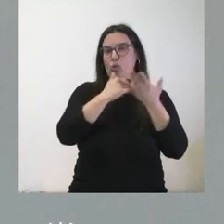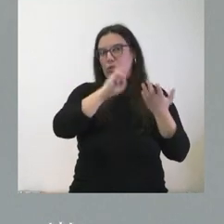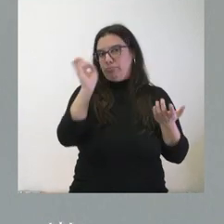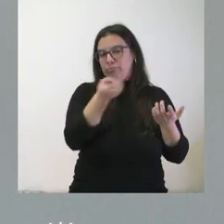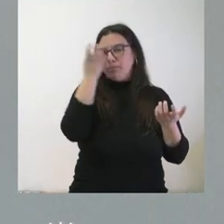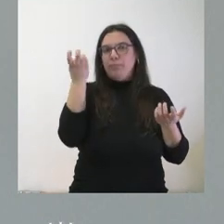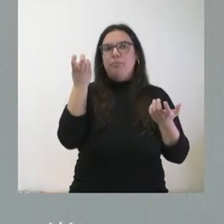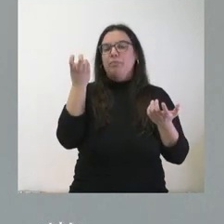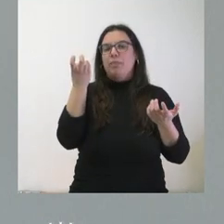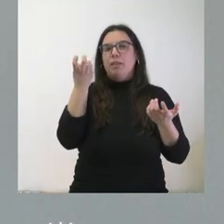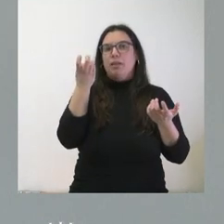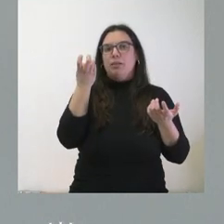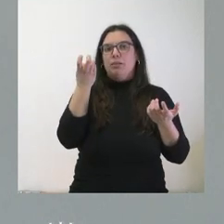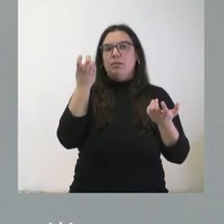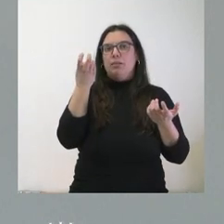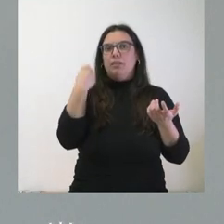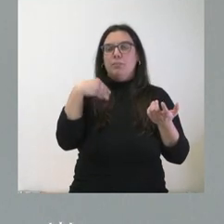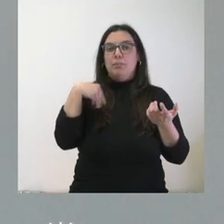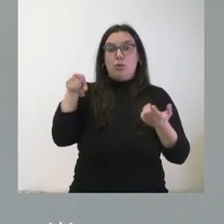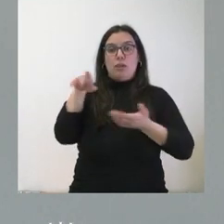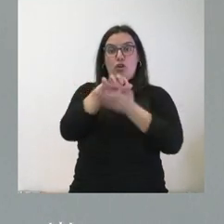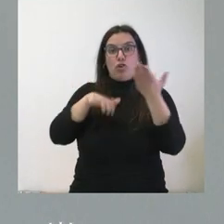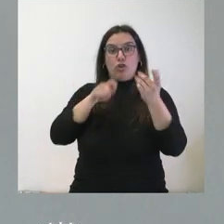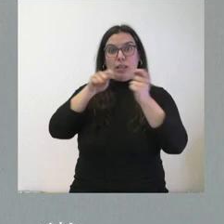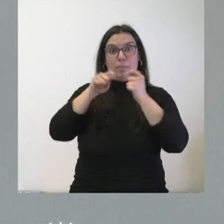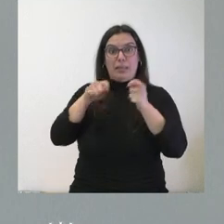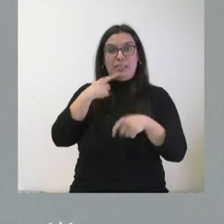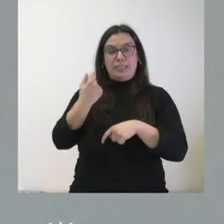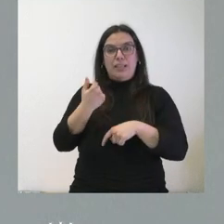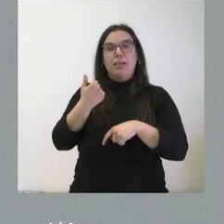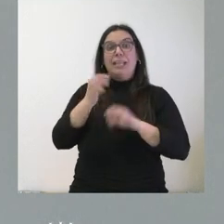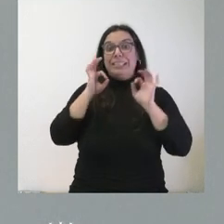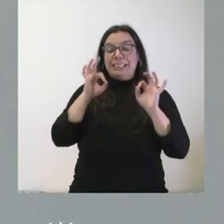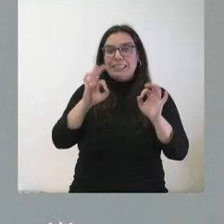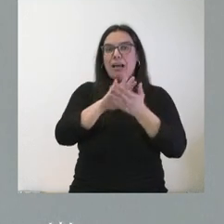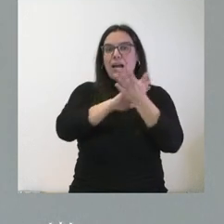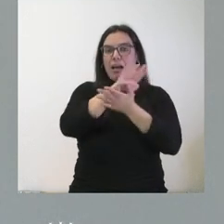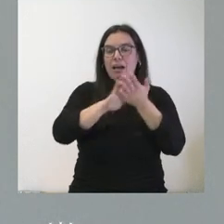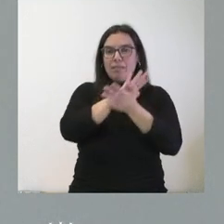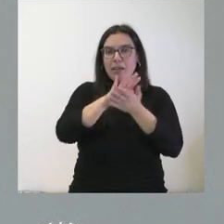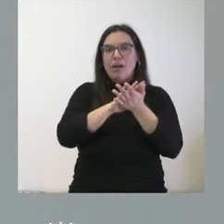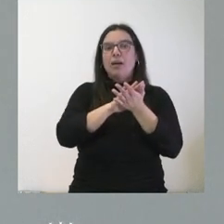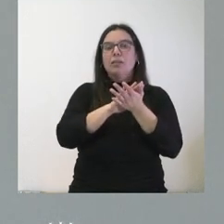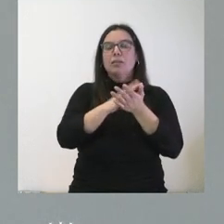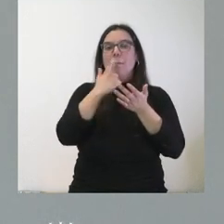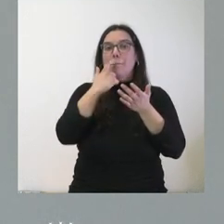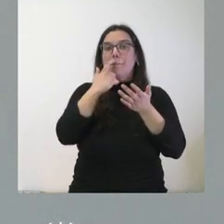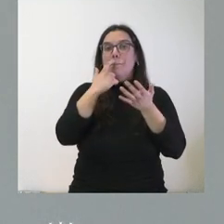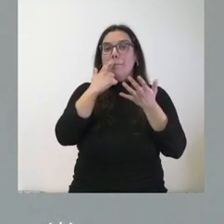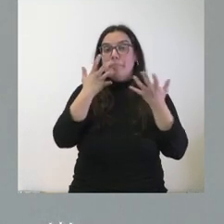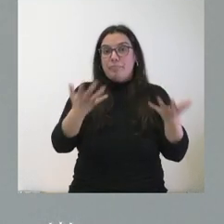de comunidades autónomas en esa nota de prensa y expresamente se hacía referencia que